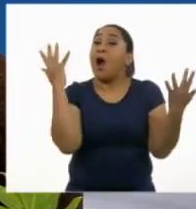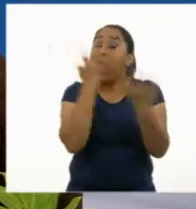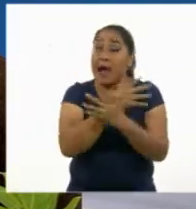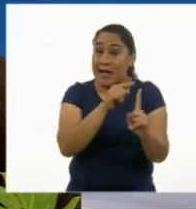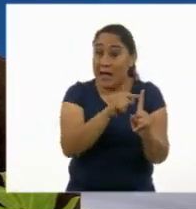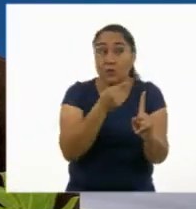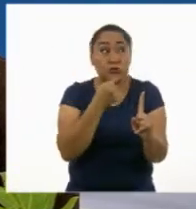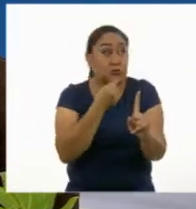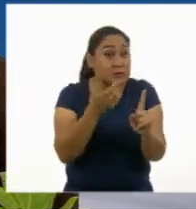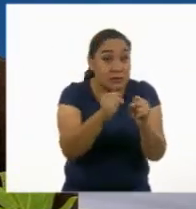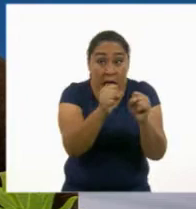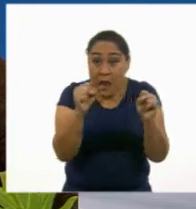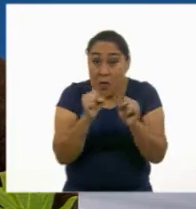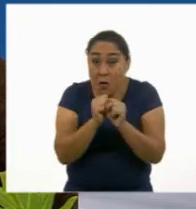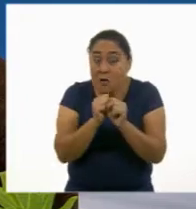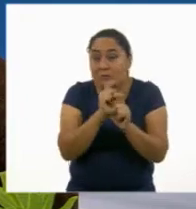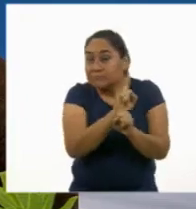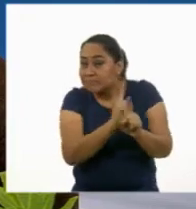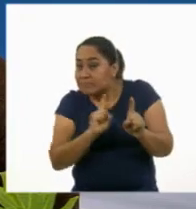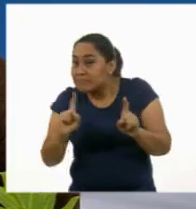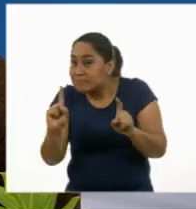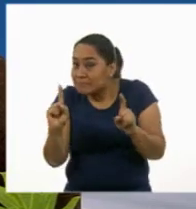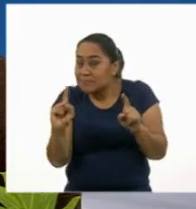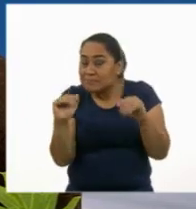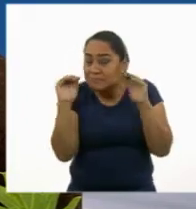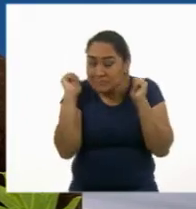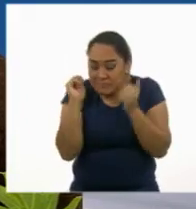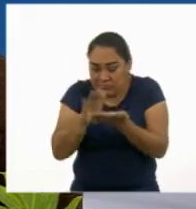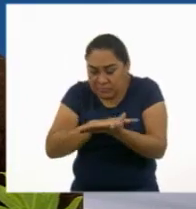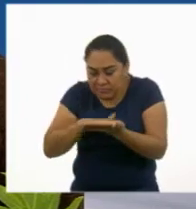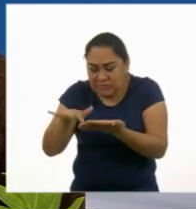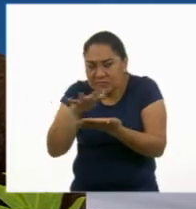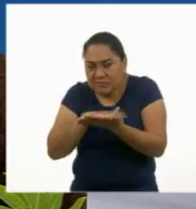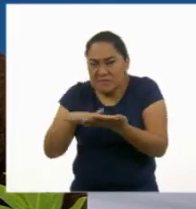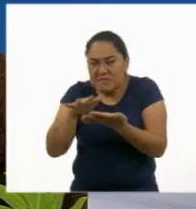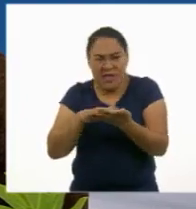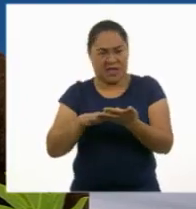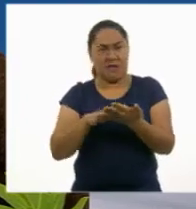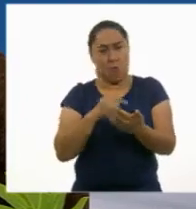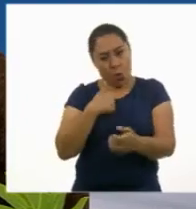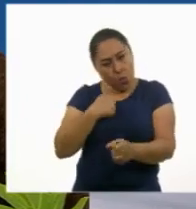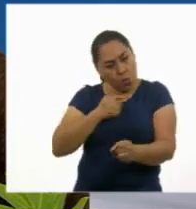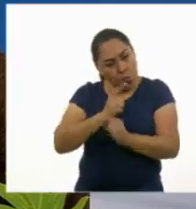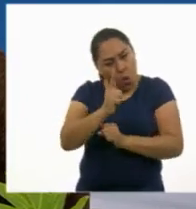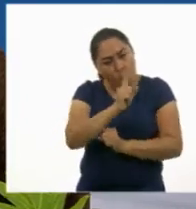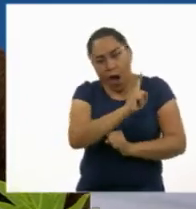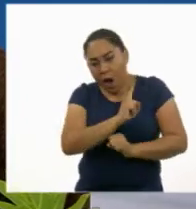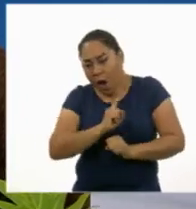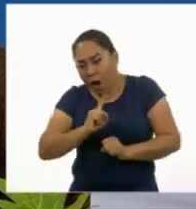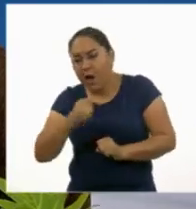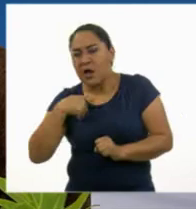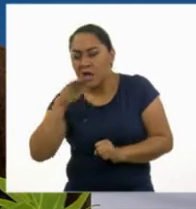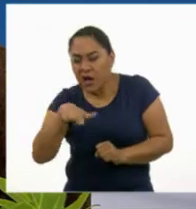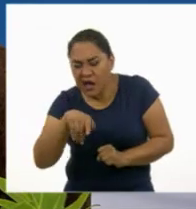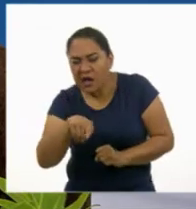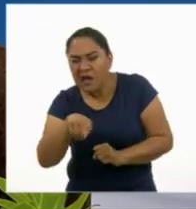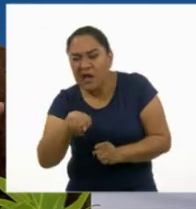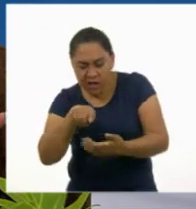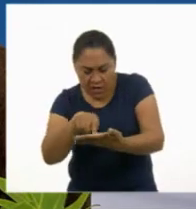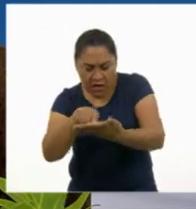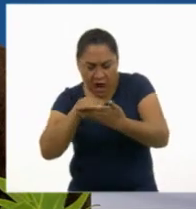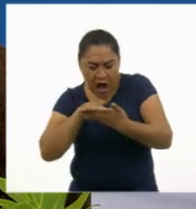de los salones. Yo lo descubrí una vez y cuando le pregunté, el amable me contestó y me enseñó un libro de insectos